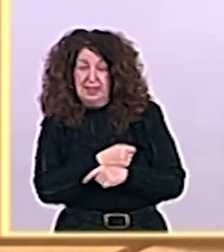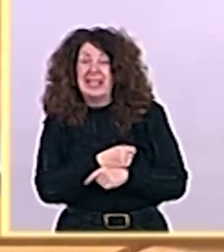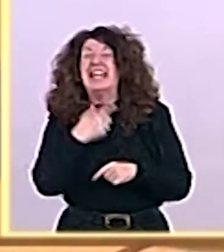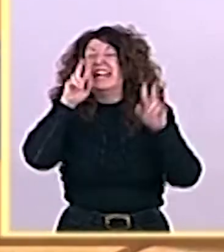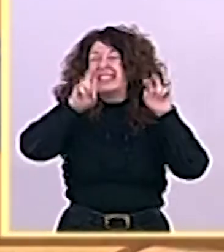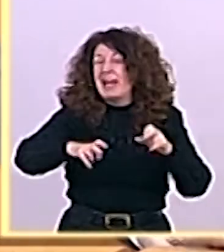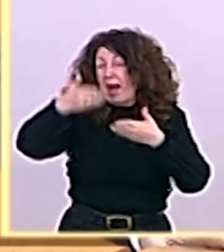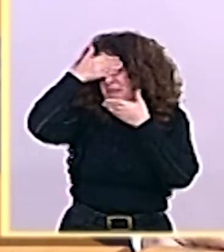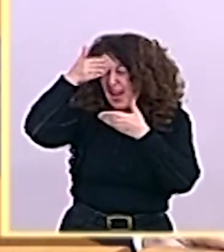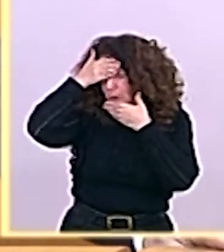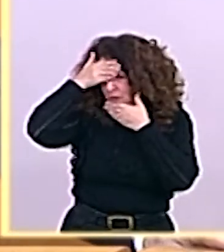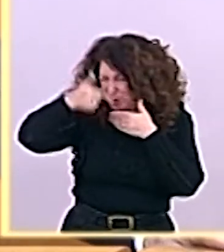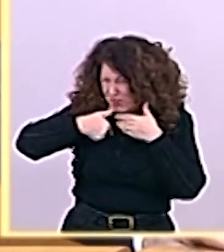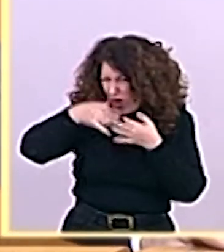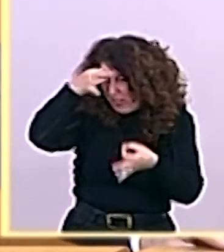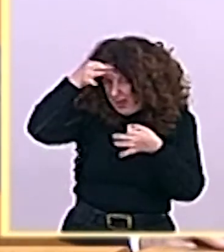para no ponerle nervioso.